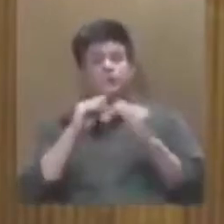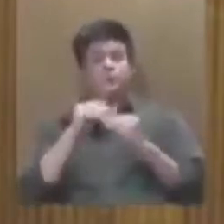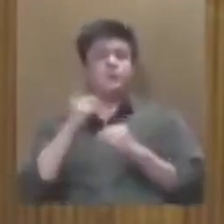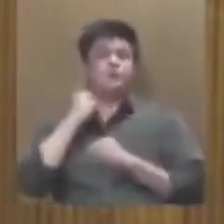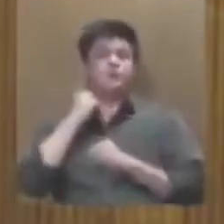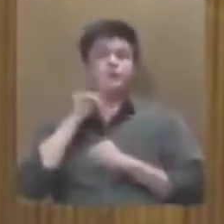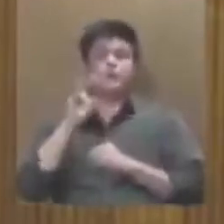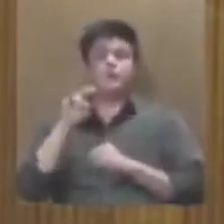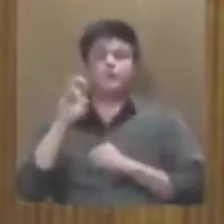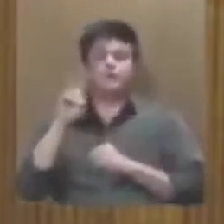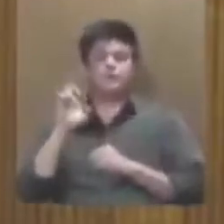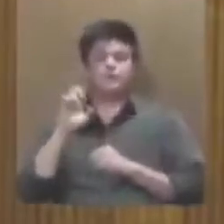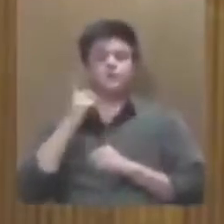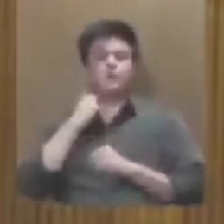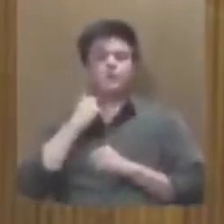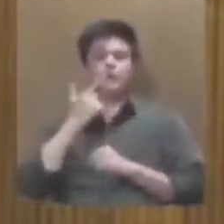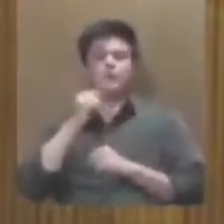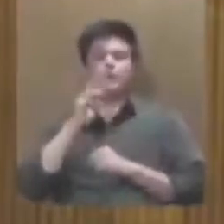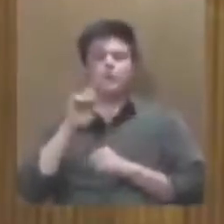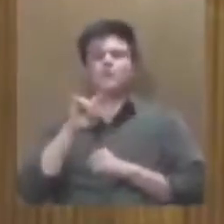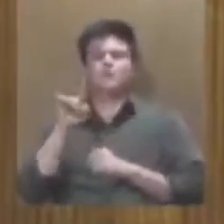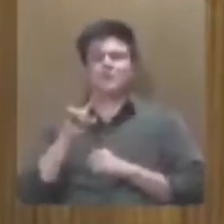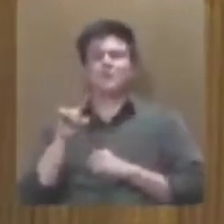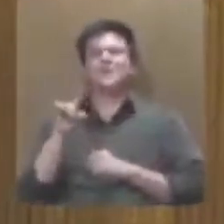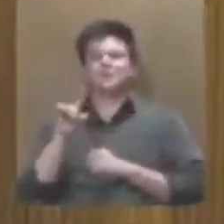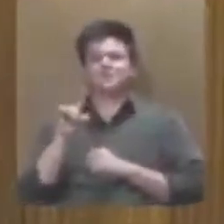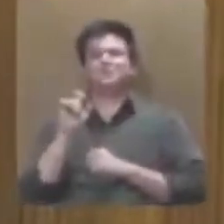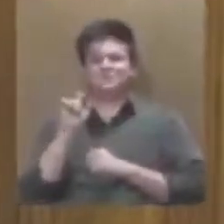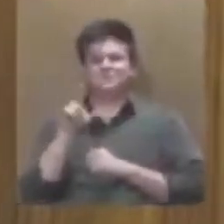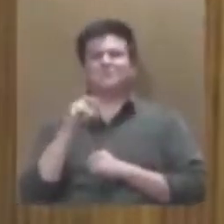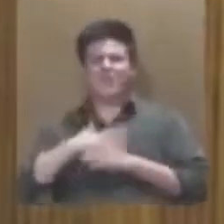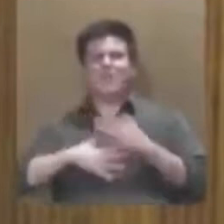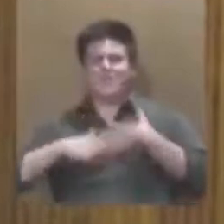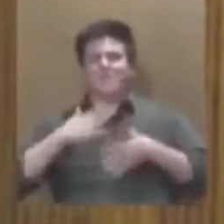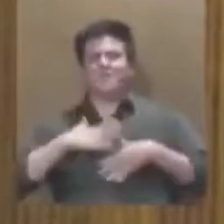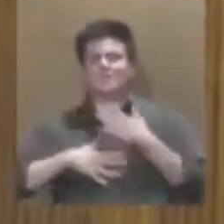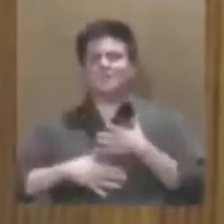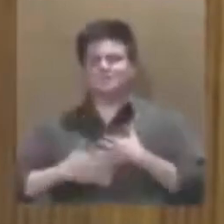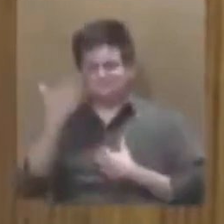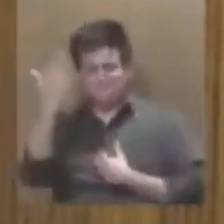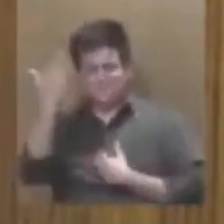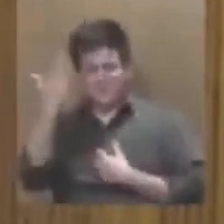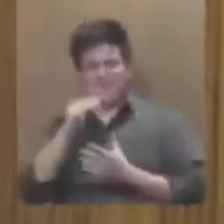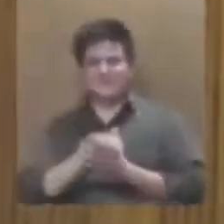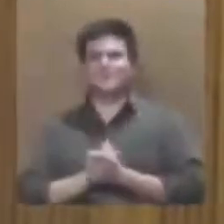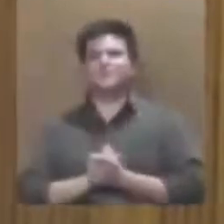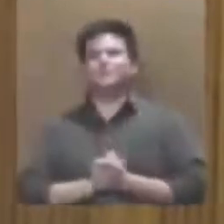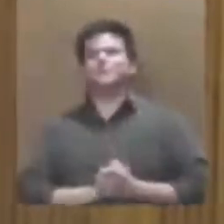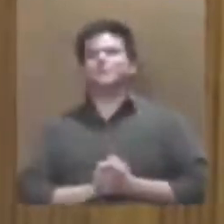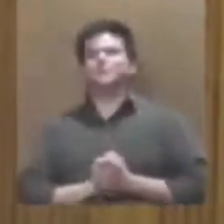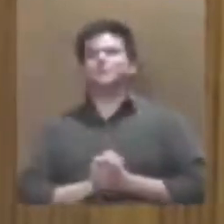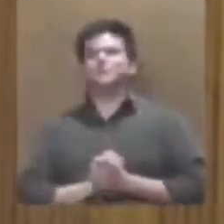Ivonne y el diputado Gómez me imagino que se cansó con la velocidad de la lectura, saludos a él y felicidades a mí